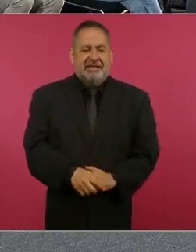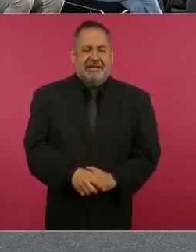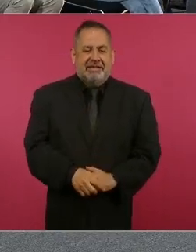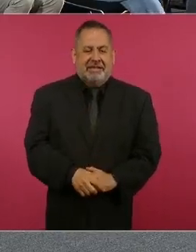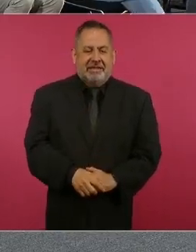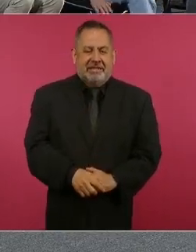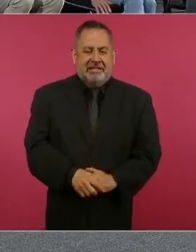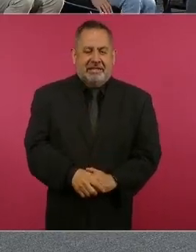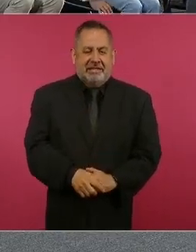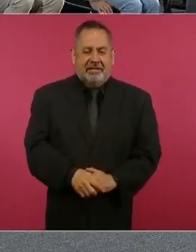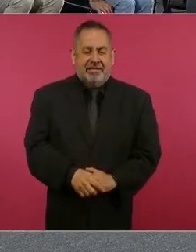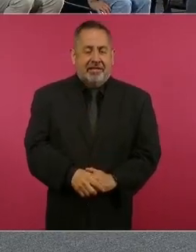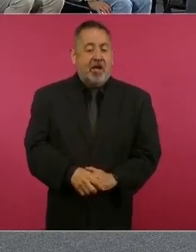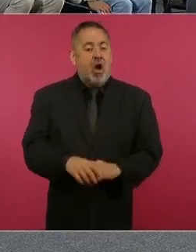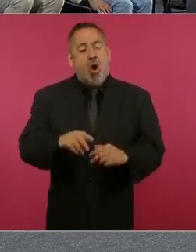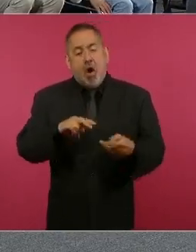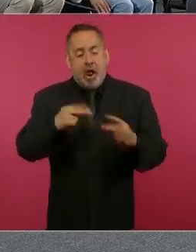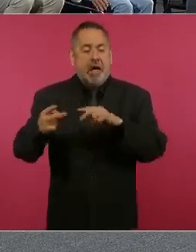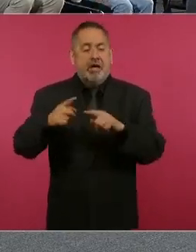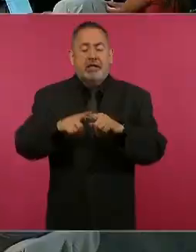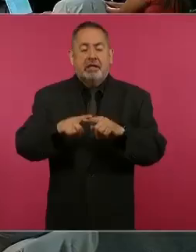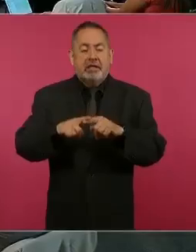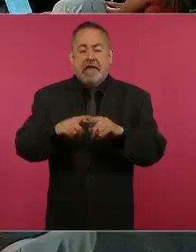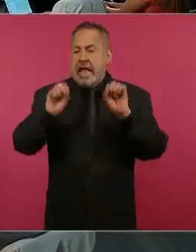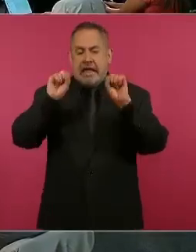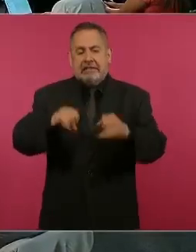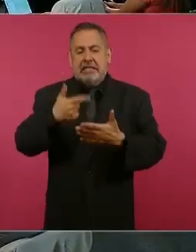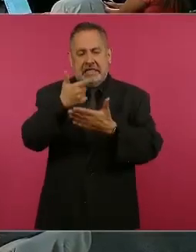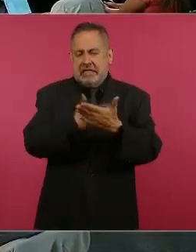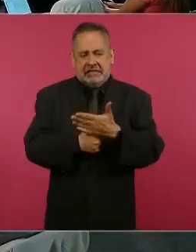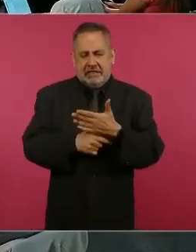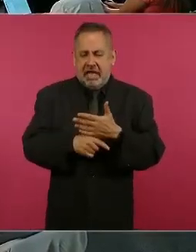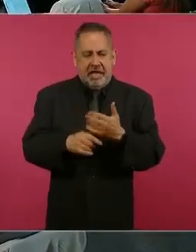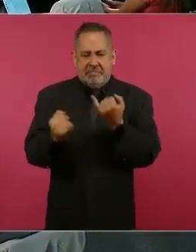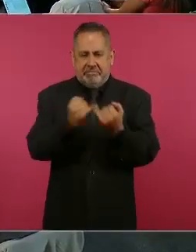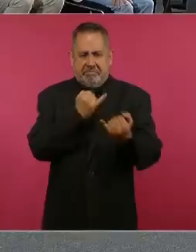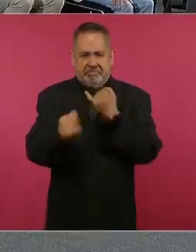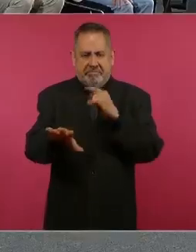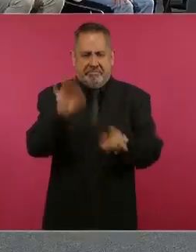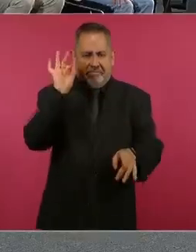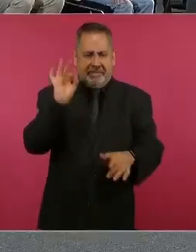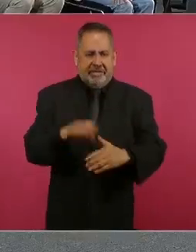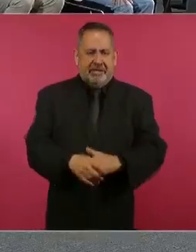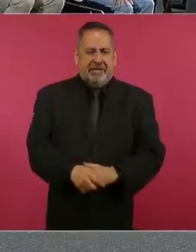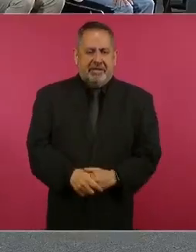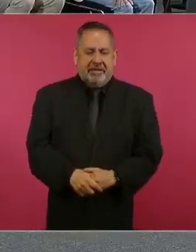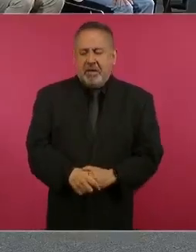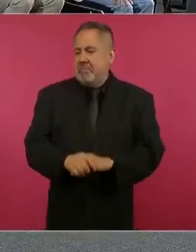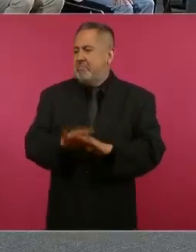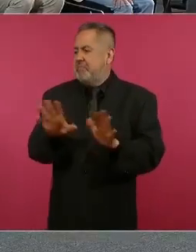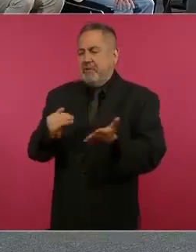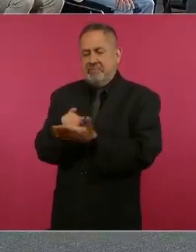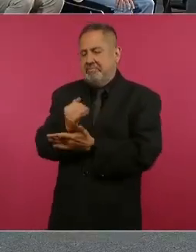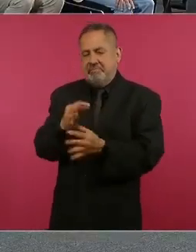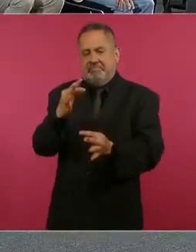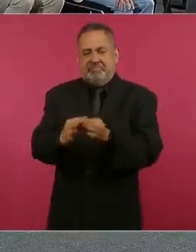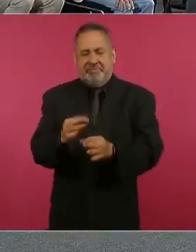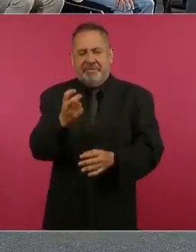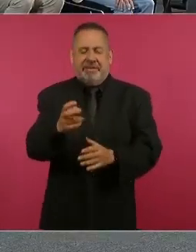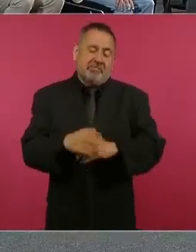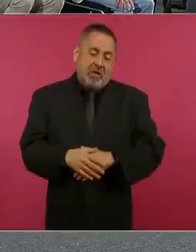A ver, que levanten la mano los que no quieran lista. Ya está.